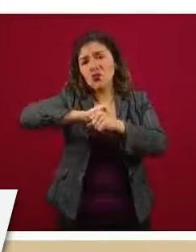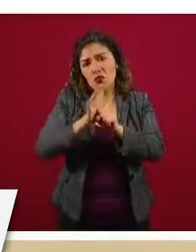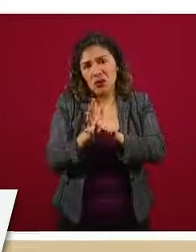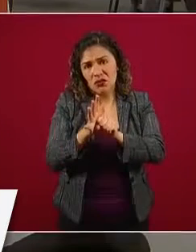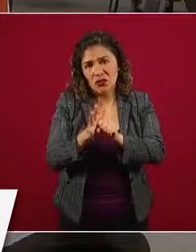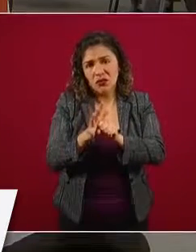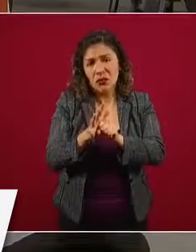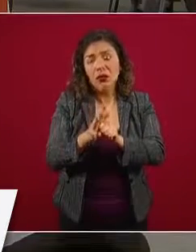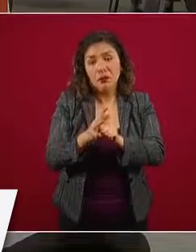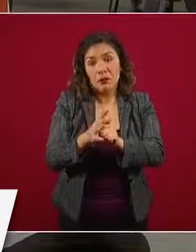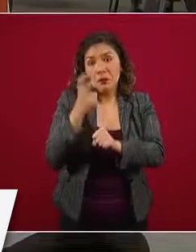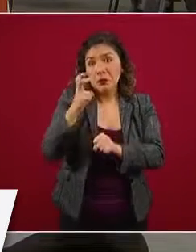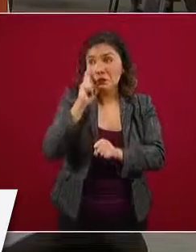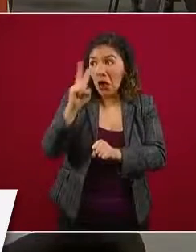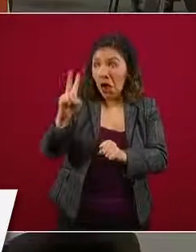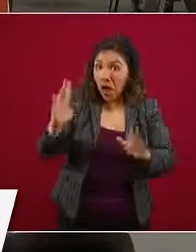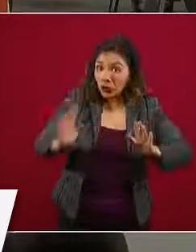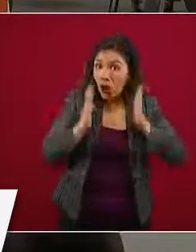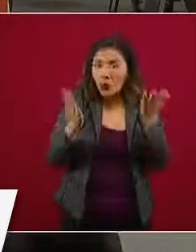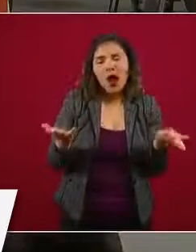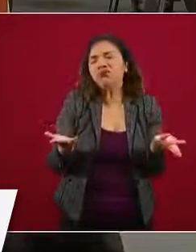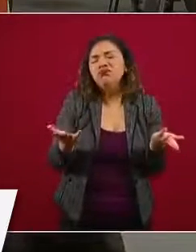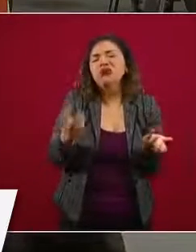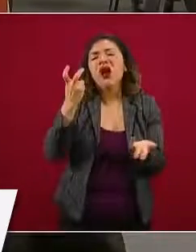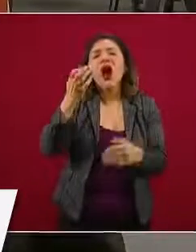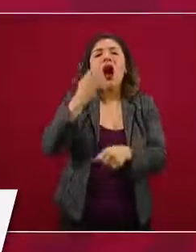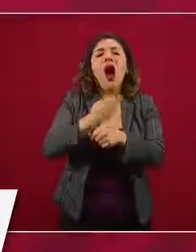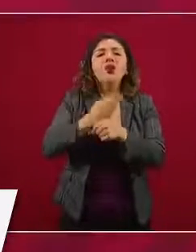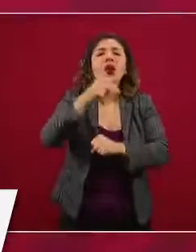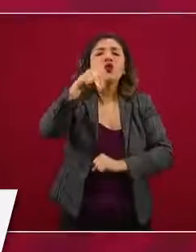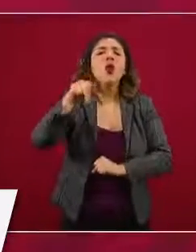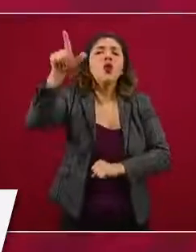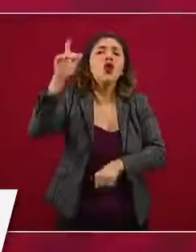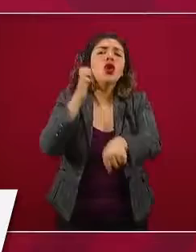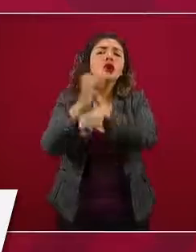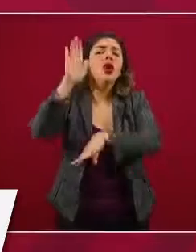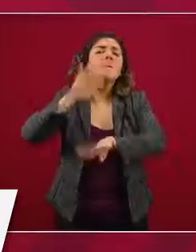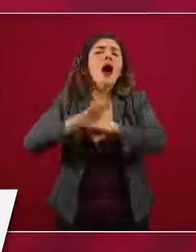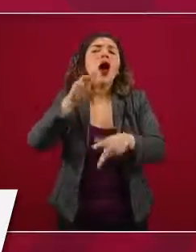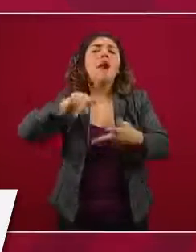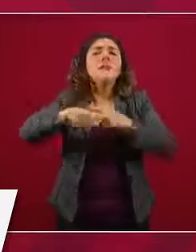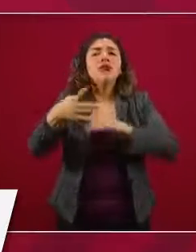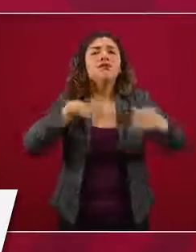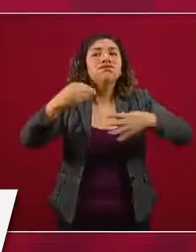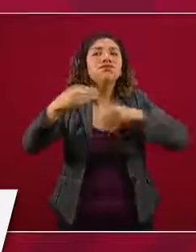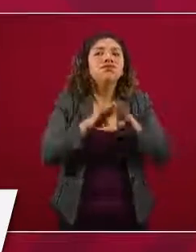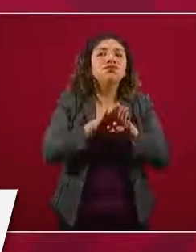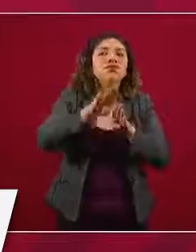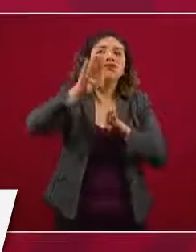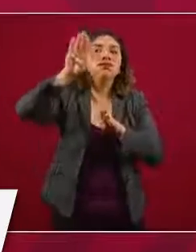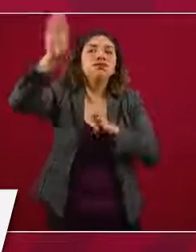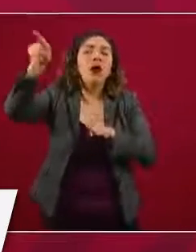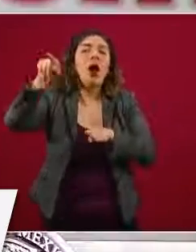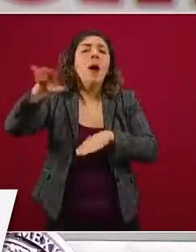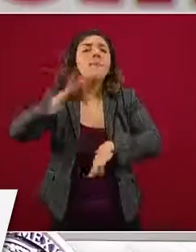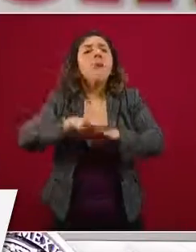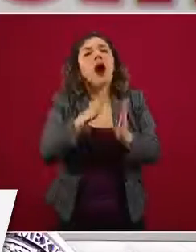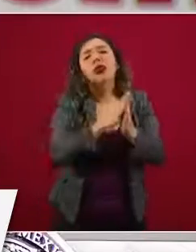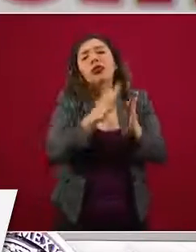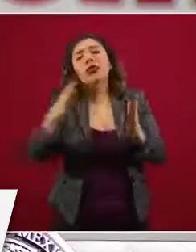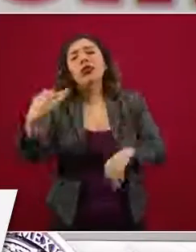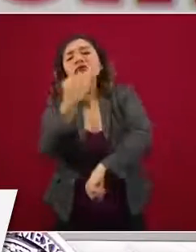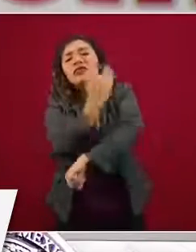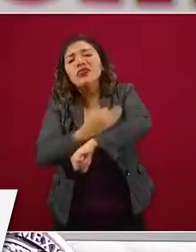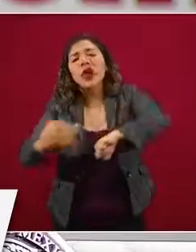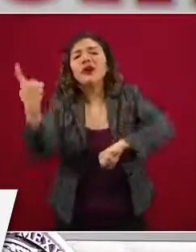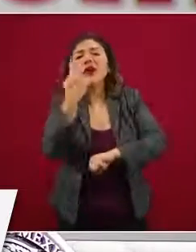sorprendente porque Nuevo León está en este momento en la fase ascendente de la epidemia, entró más tarde que